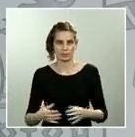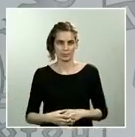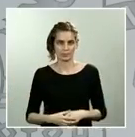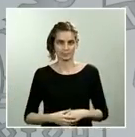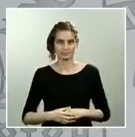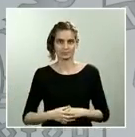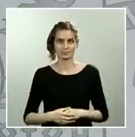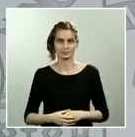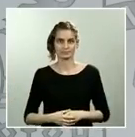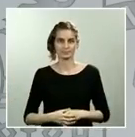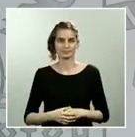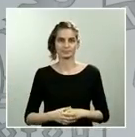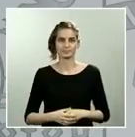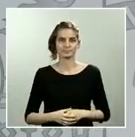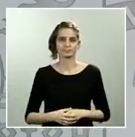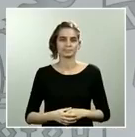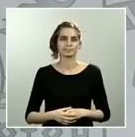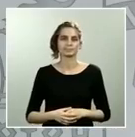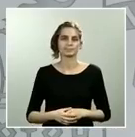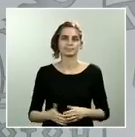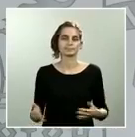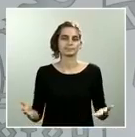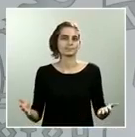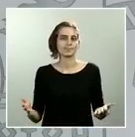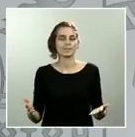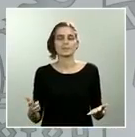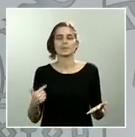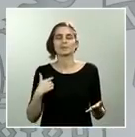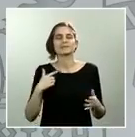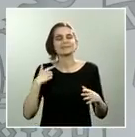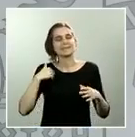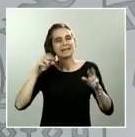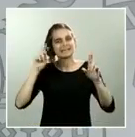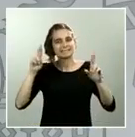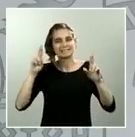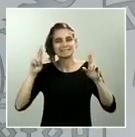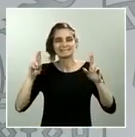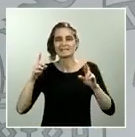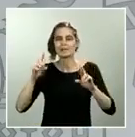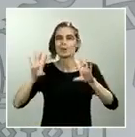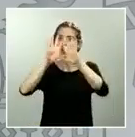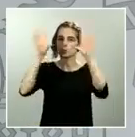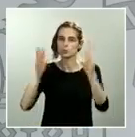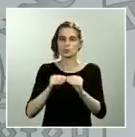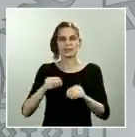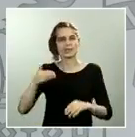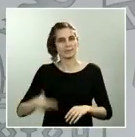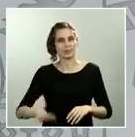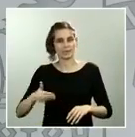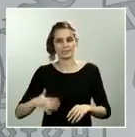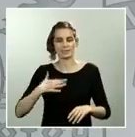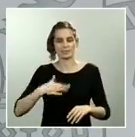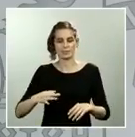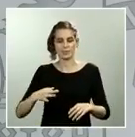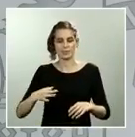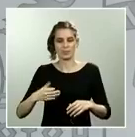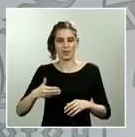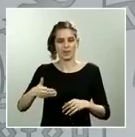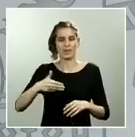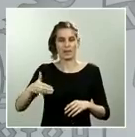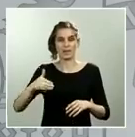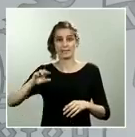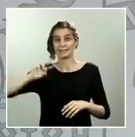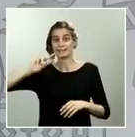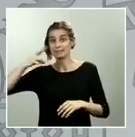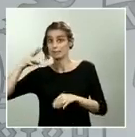Diputados, se puedan obtener al menos algunas conclusiones importantes que hagan que, para el segundo semestre, para todo lo que